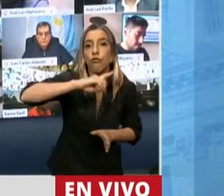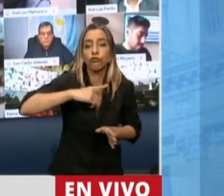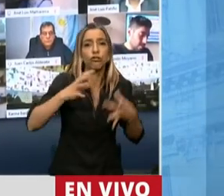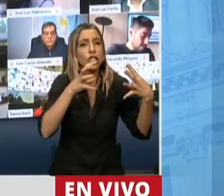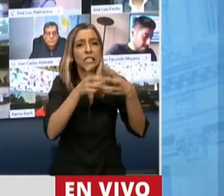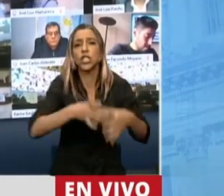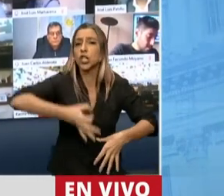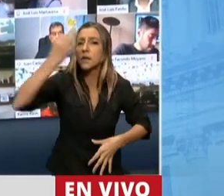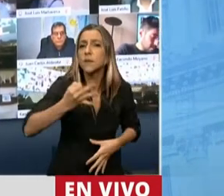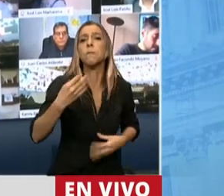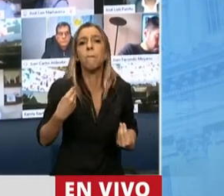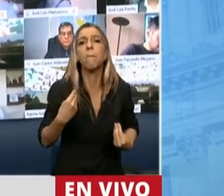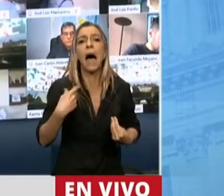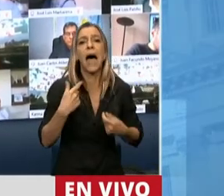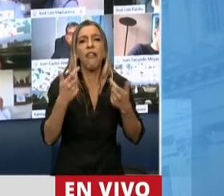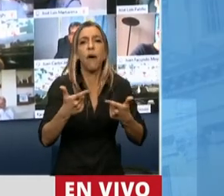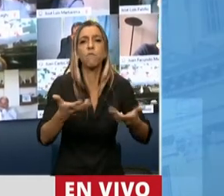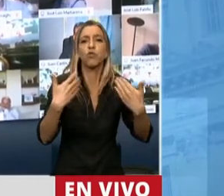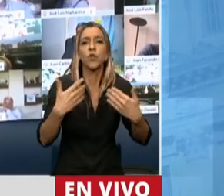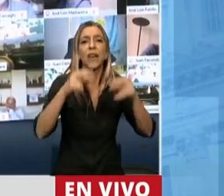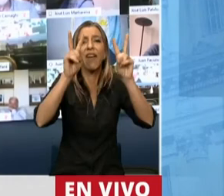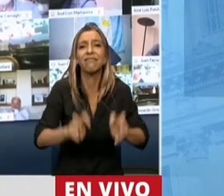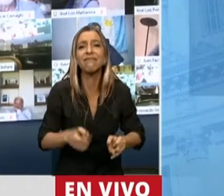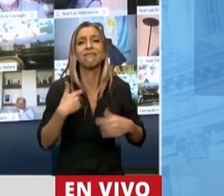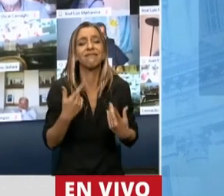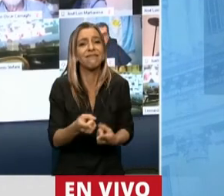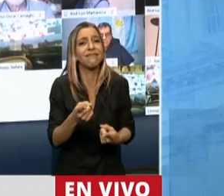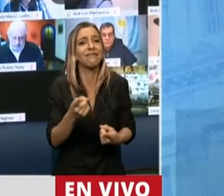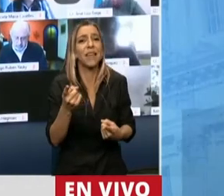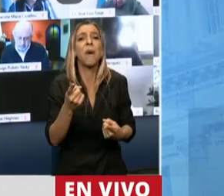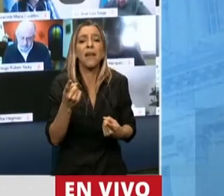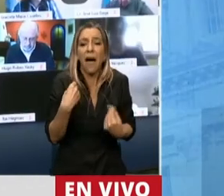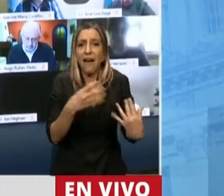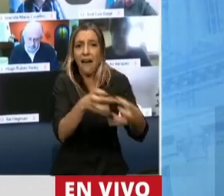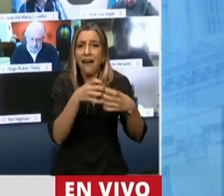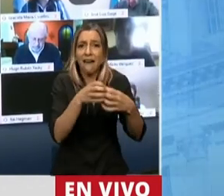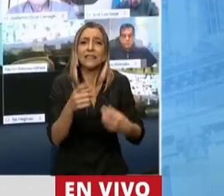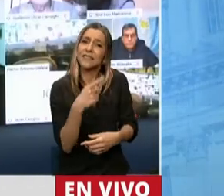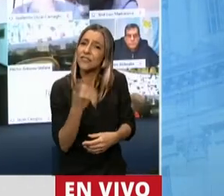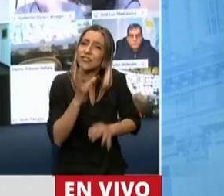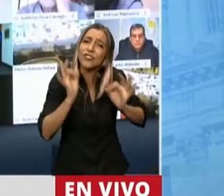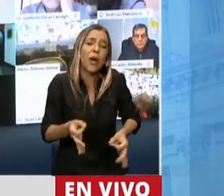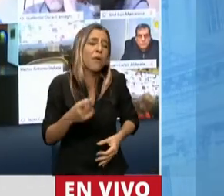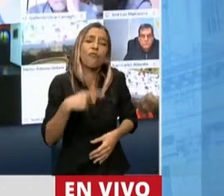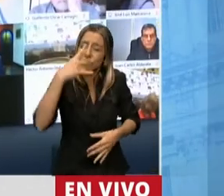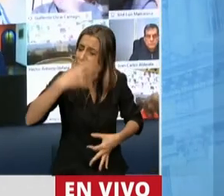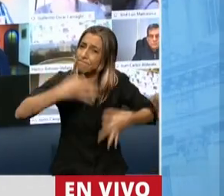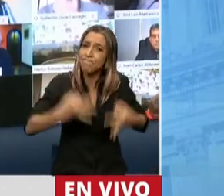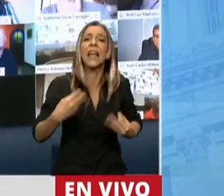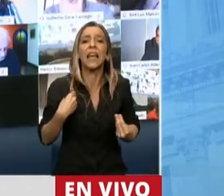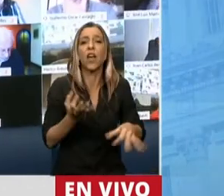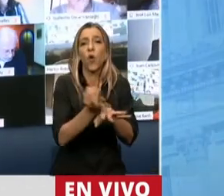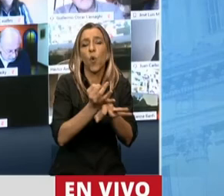sesión especial para incluir todos los temas porque estamos absolutamente convencidos que la educación es una